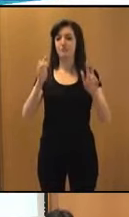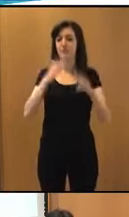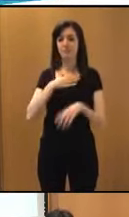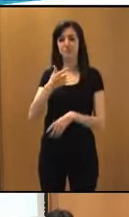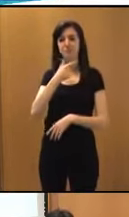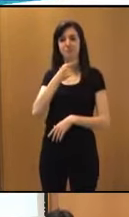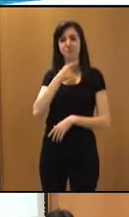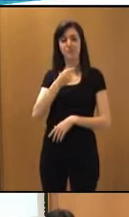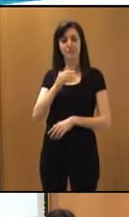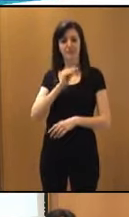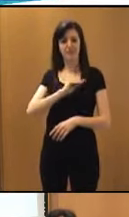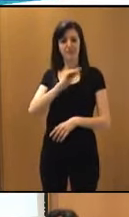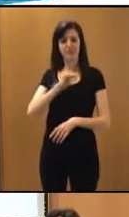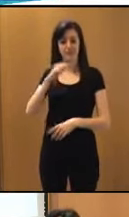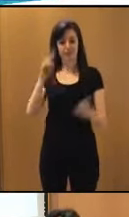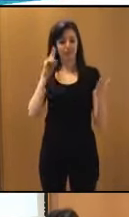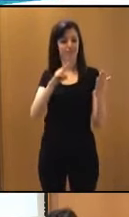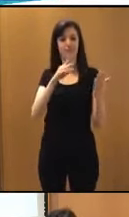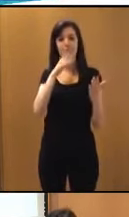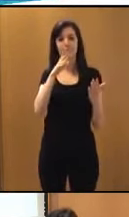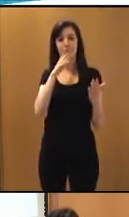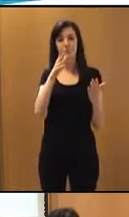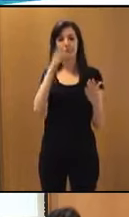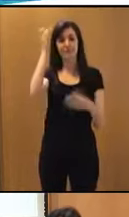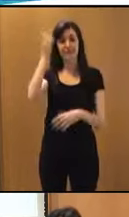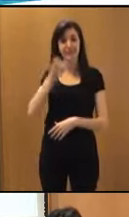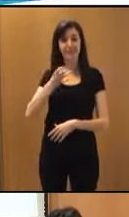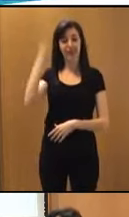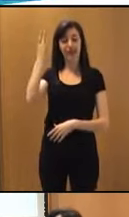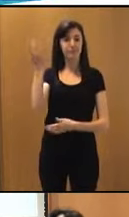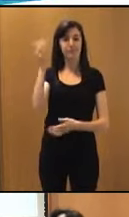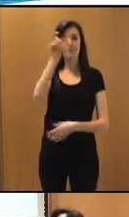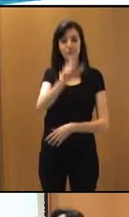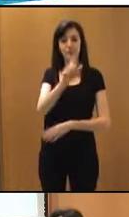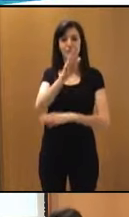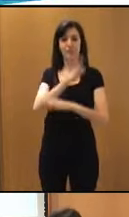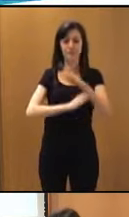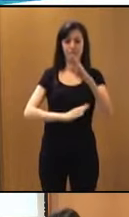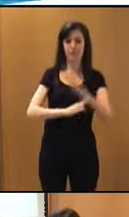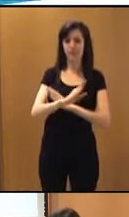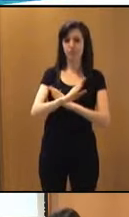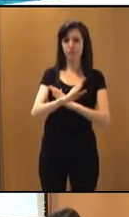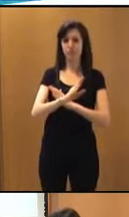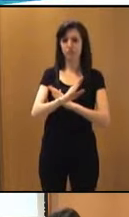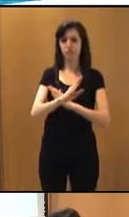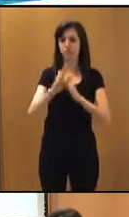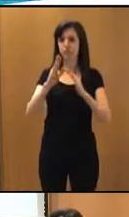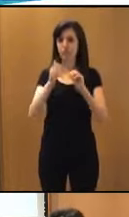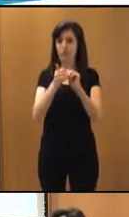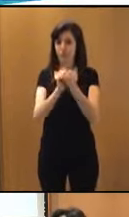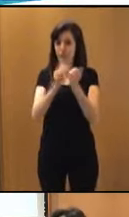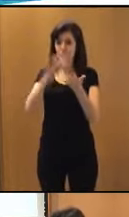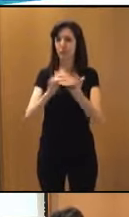mucho cuando lo vi porque rescata la idea de que la persona con discapacidad puede disfrutar al jugar